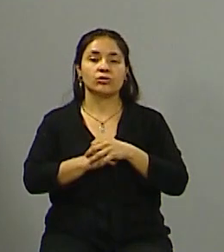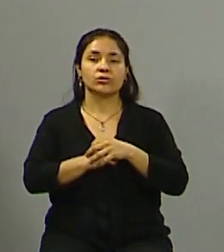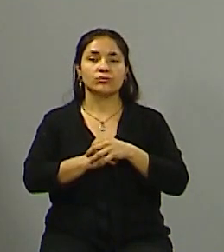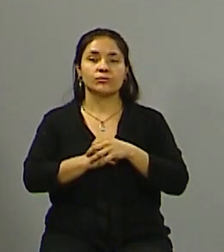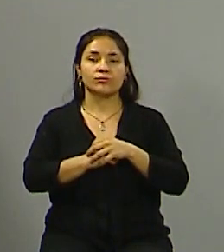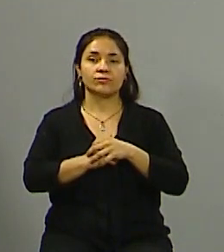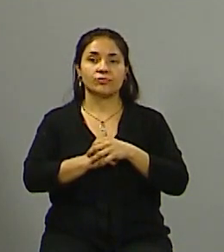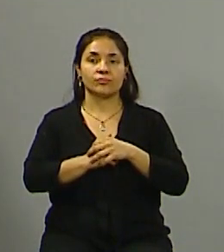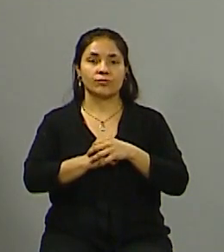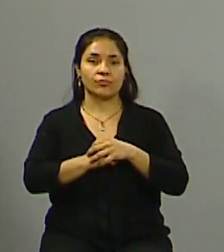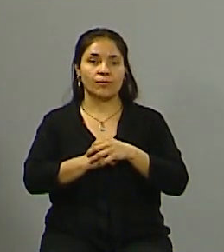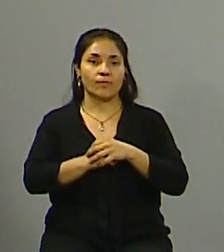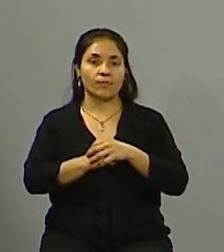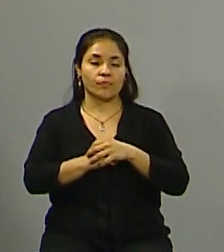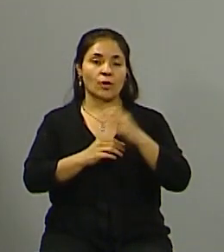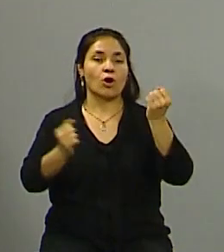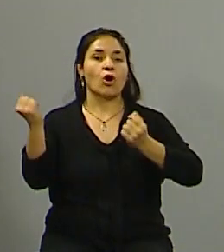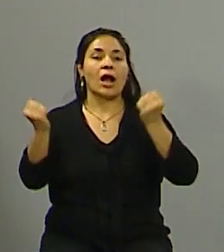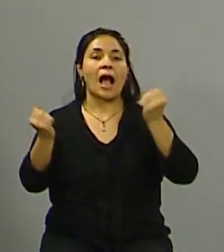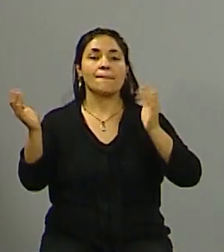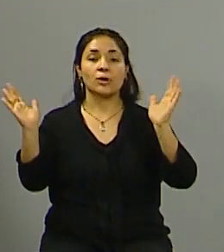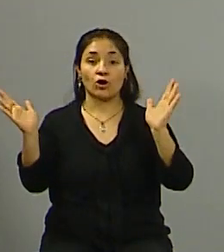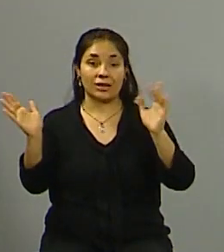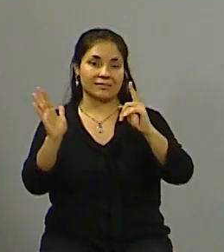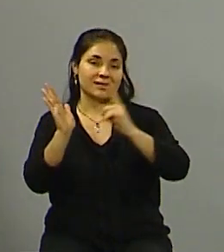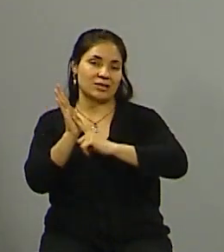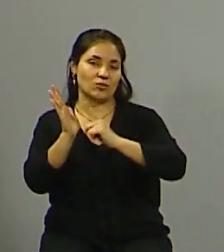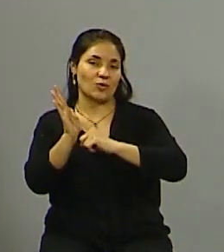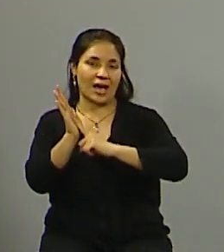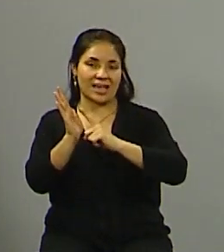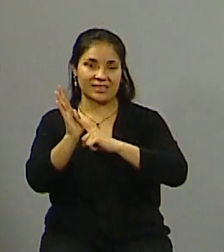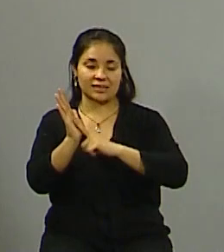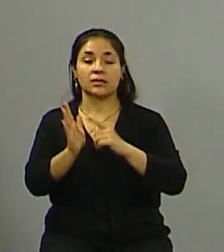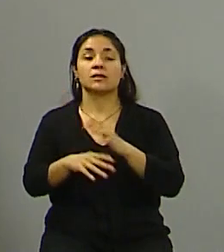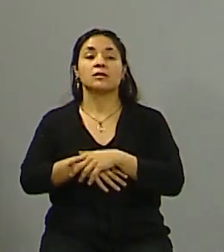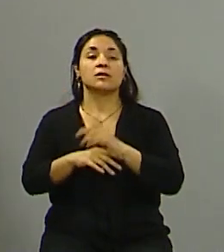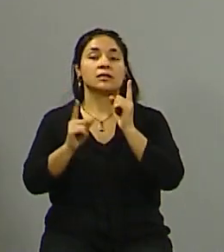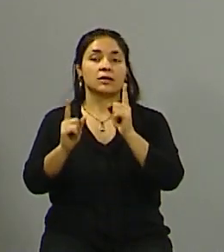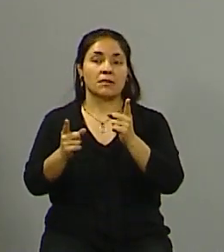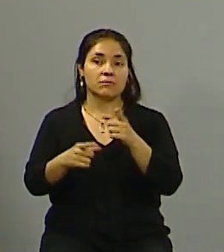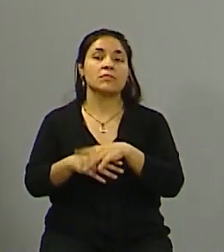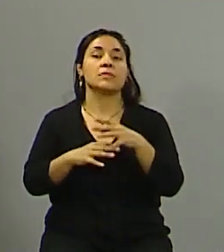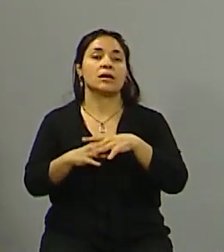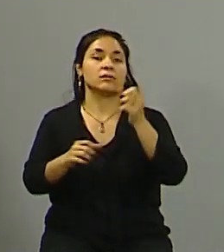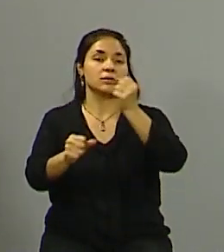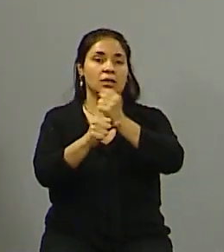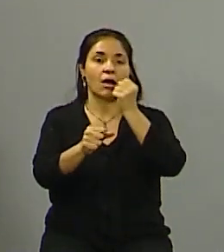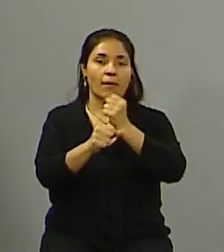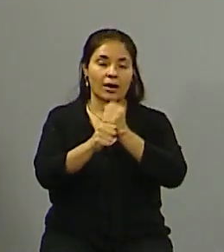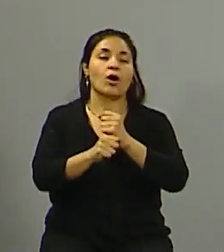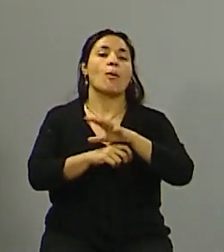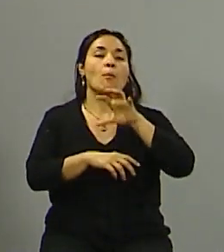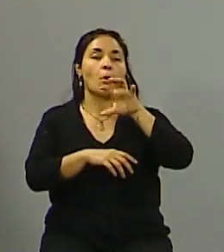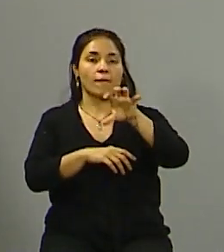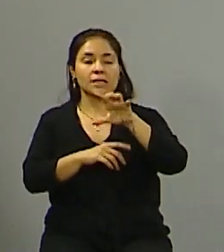los camiones y, bueno, y sobre todo tener una articulación de jurisdicción nacional, provincial. E internacional también, ¿no?